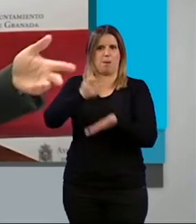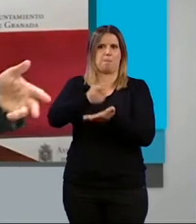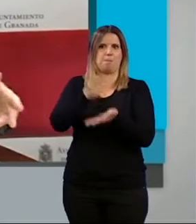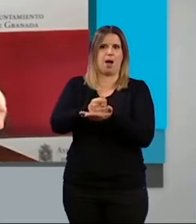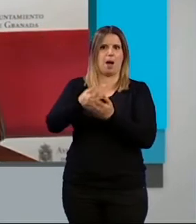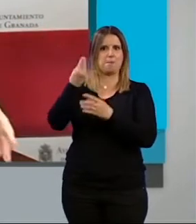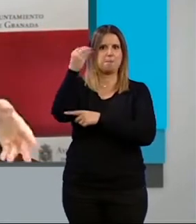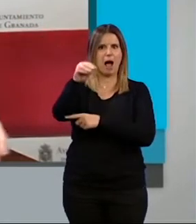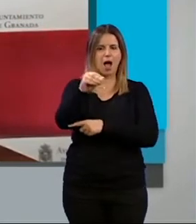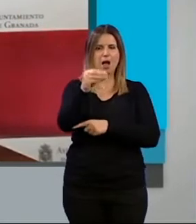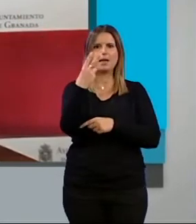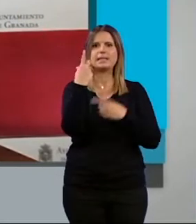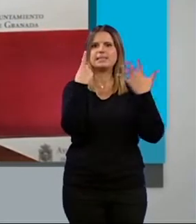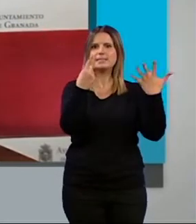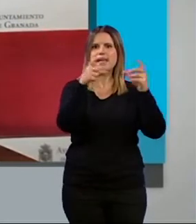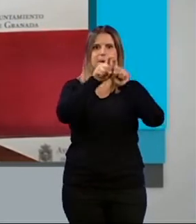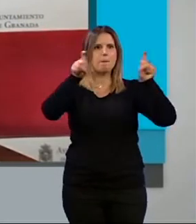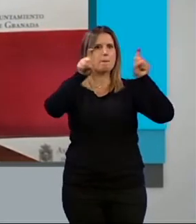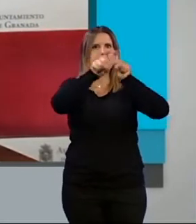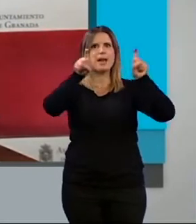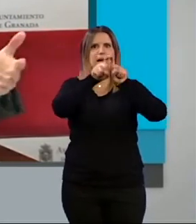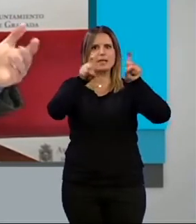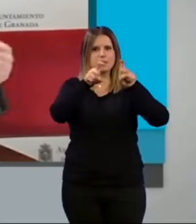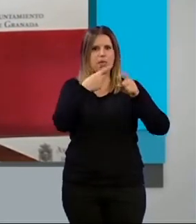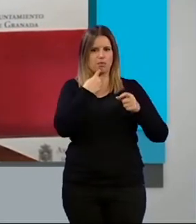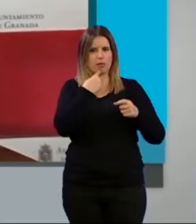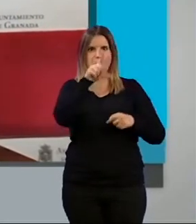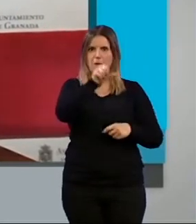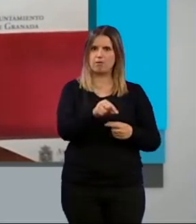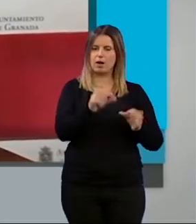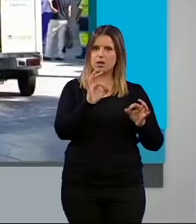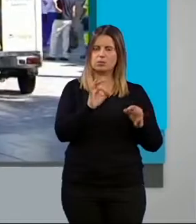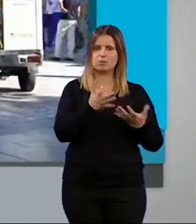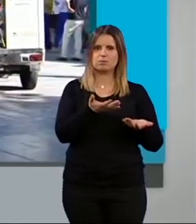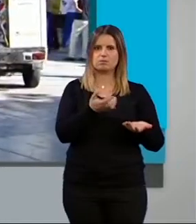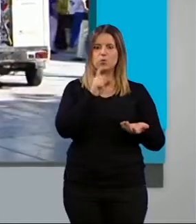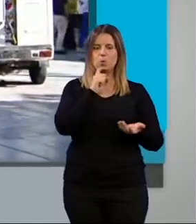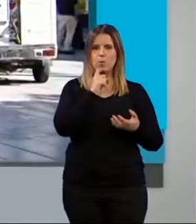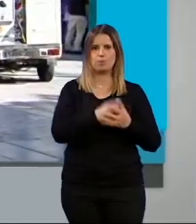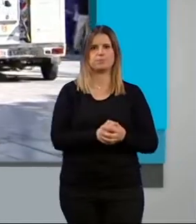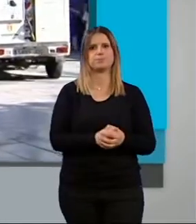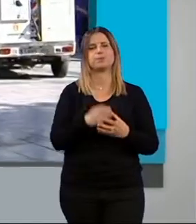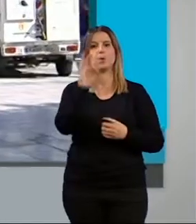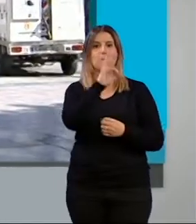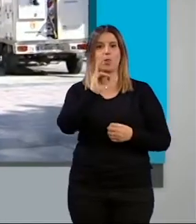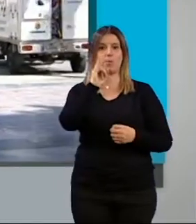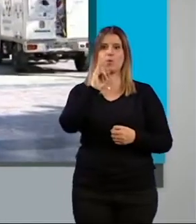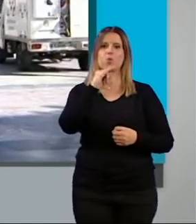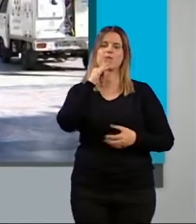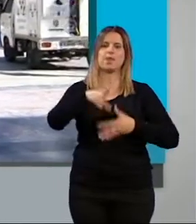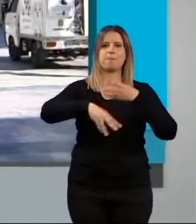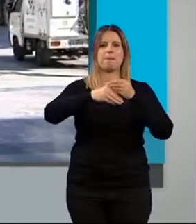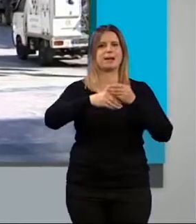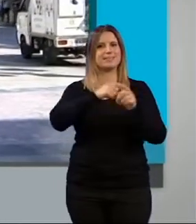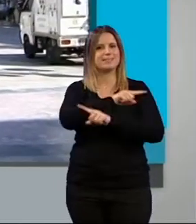multinacionales o la mayoría de las multinacionales le están diciendo que es el precio máximo. Desde Podemos e Izquierda Unida han añadido que tampoco se